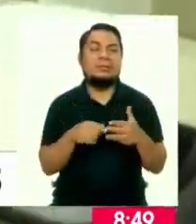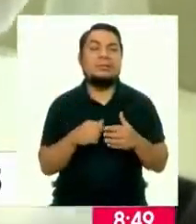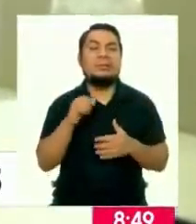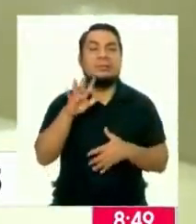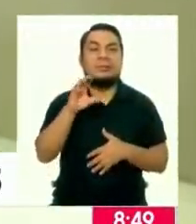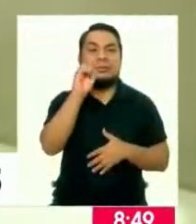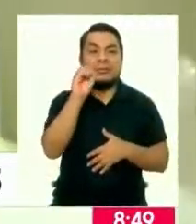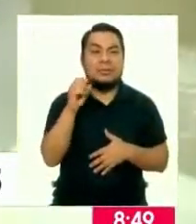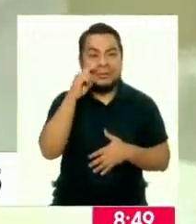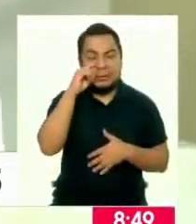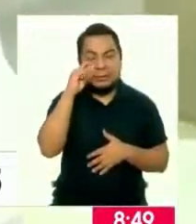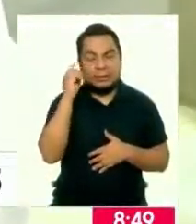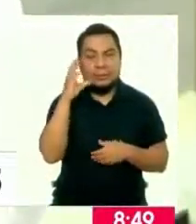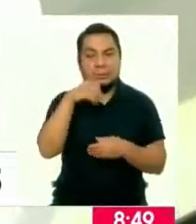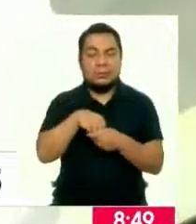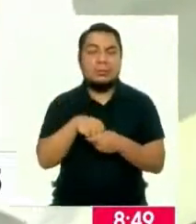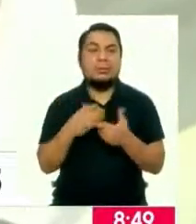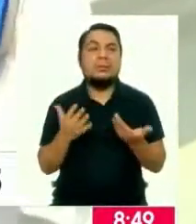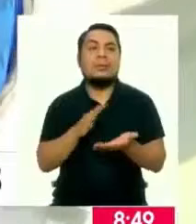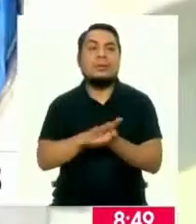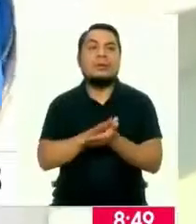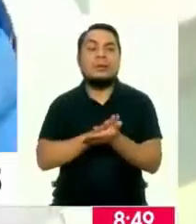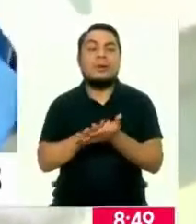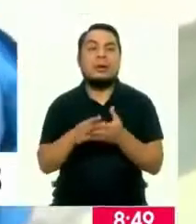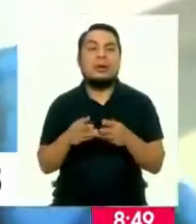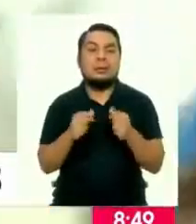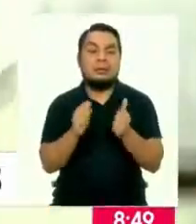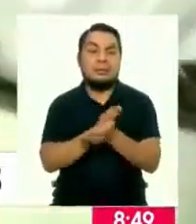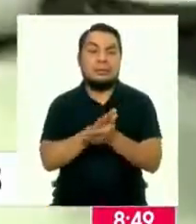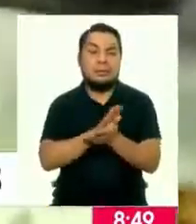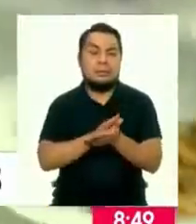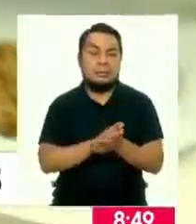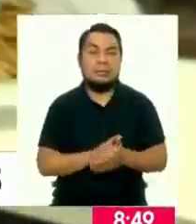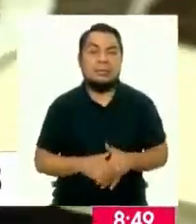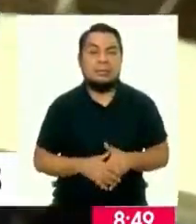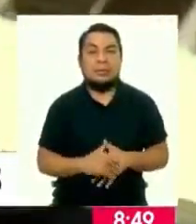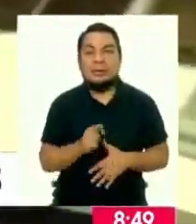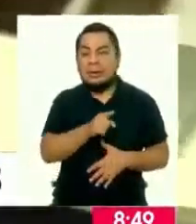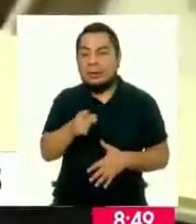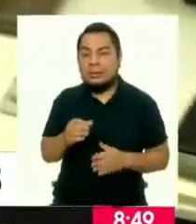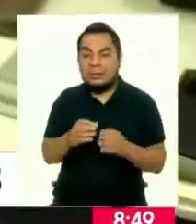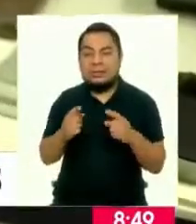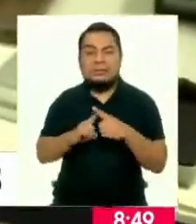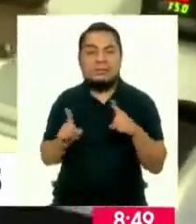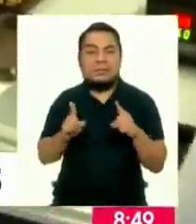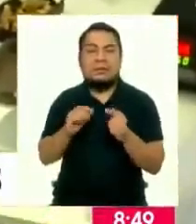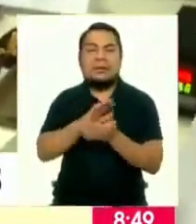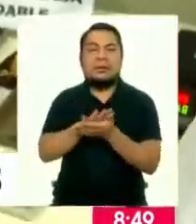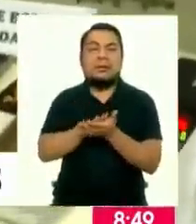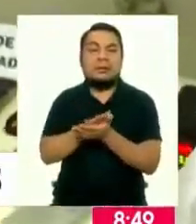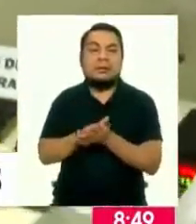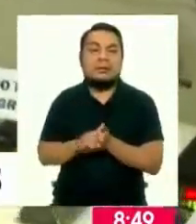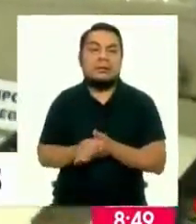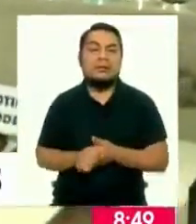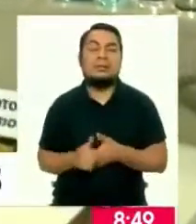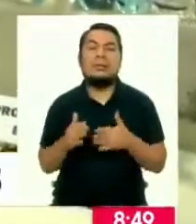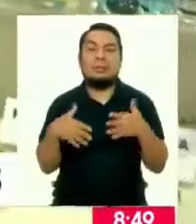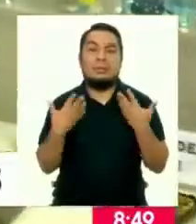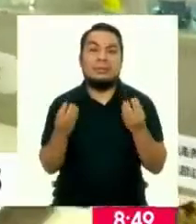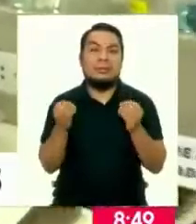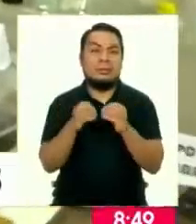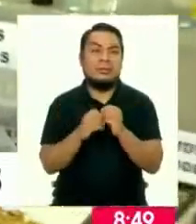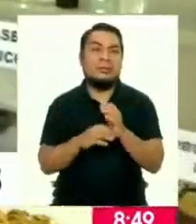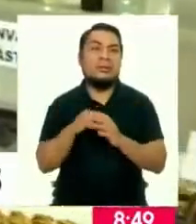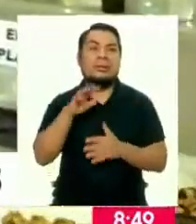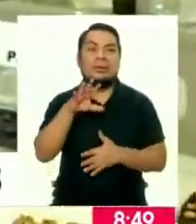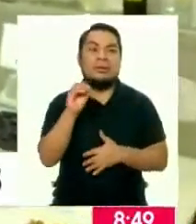5% de incorporación de cáscara molida en la formulación. A diferencia de esta o esta, que puede llegar a